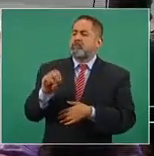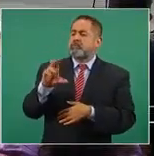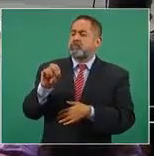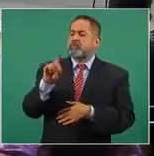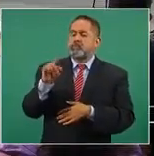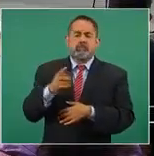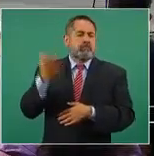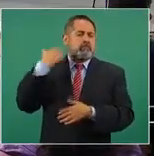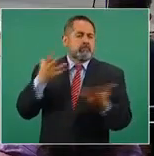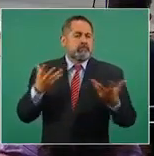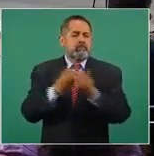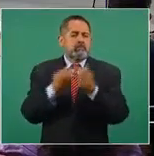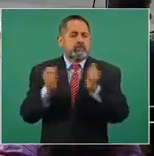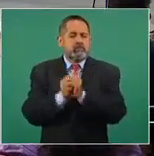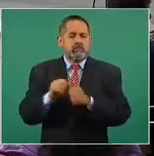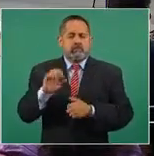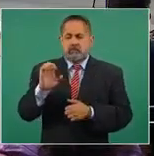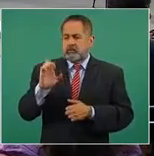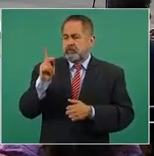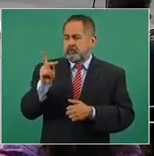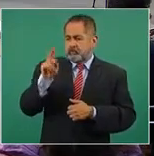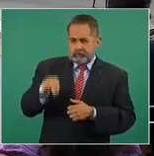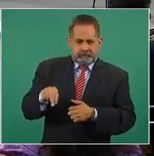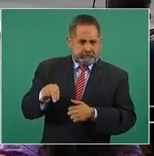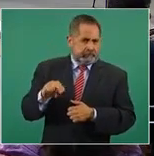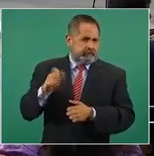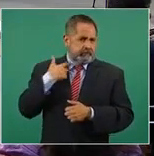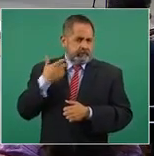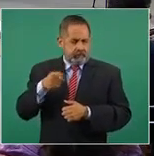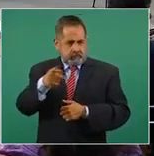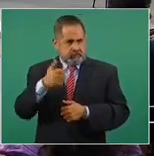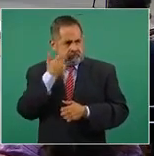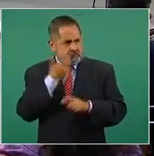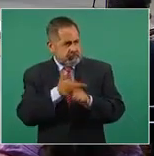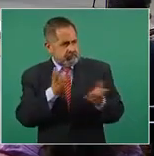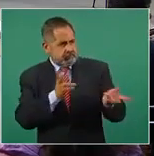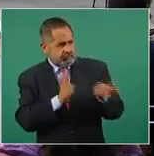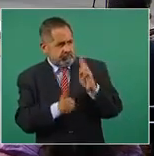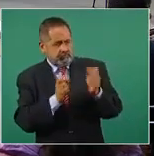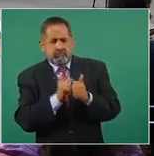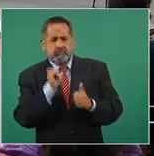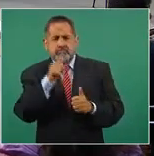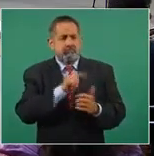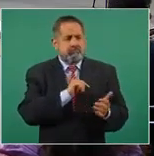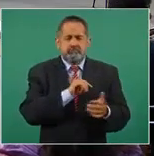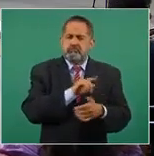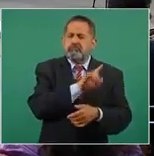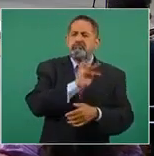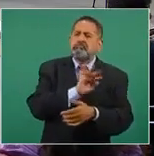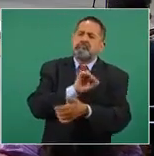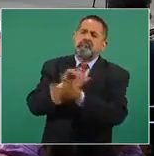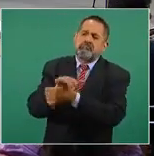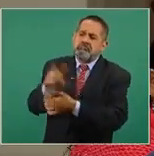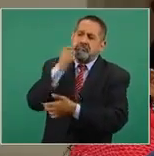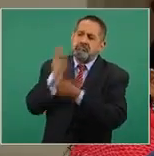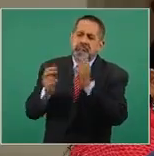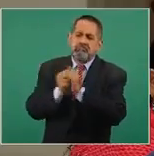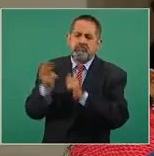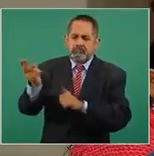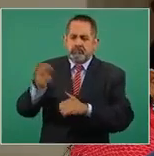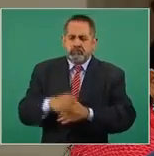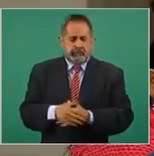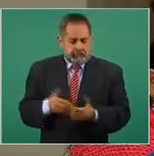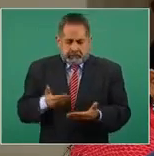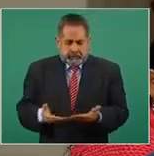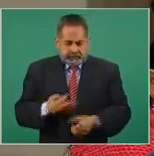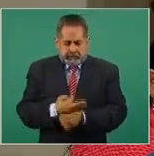Nieto, ¿usted dejaría la puerta abierta por si le busca Lorenzo? Ahora no